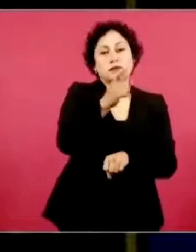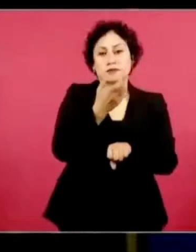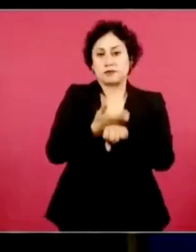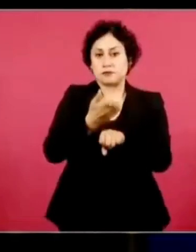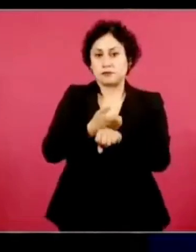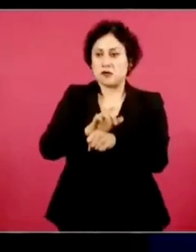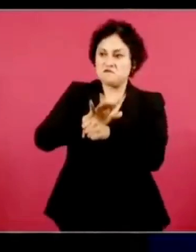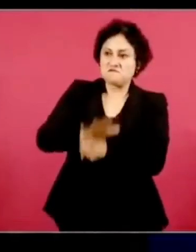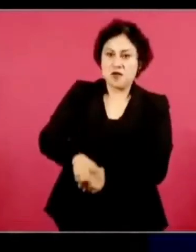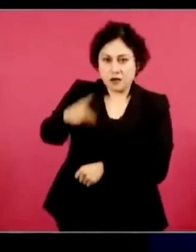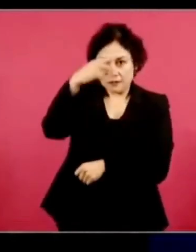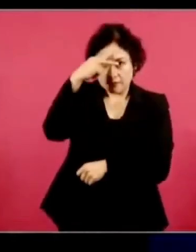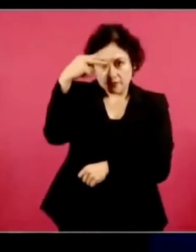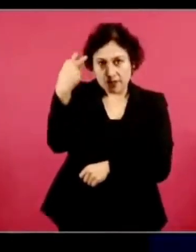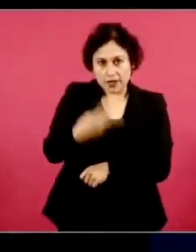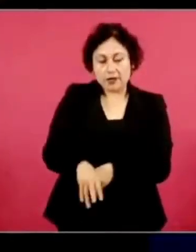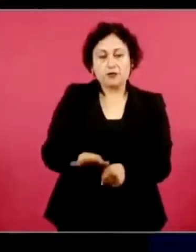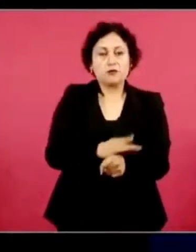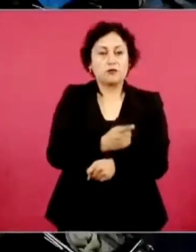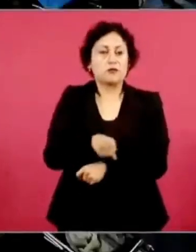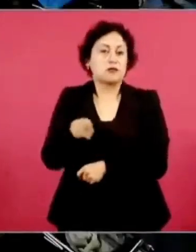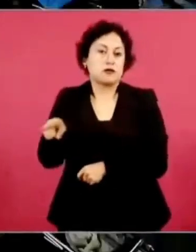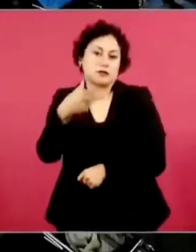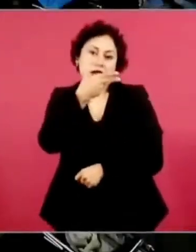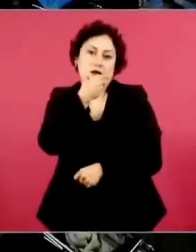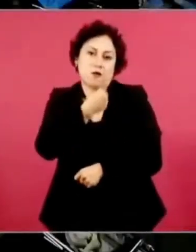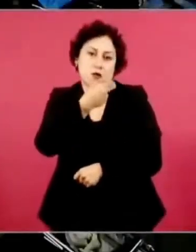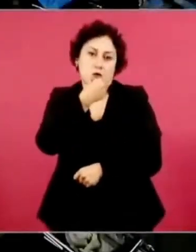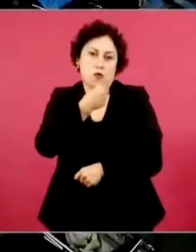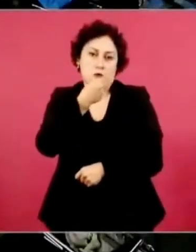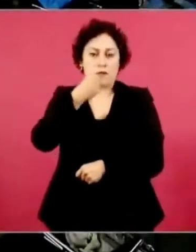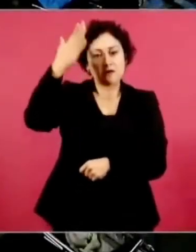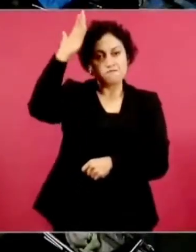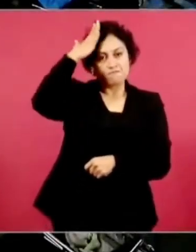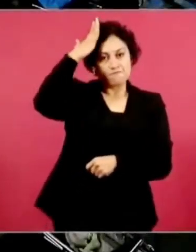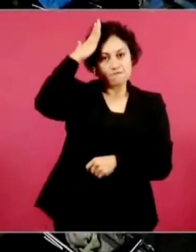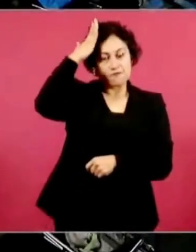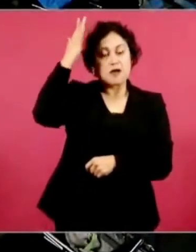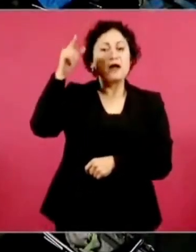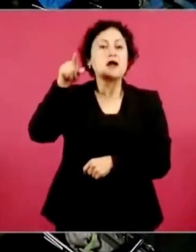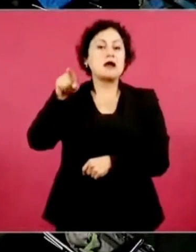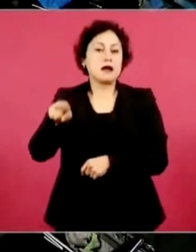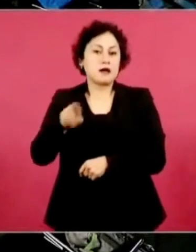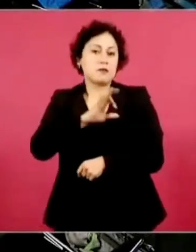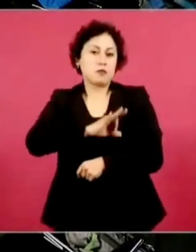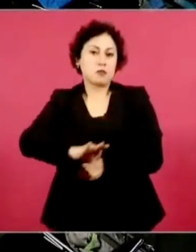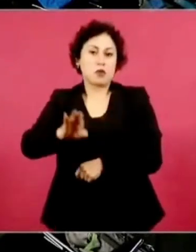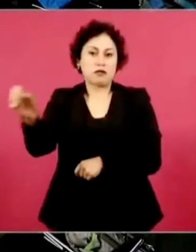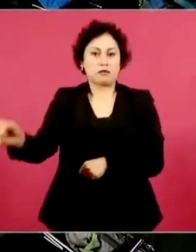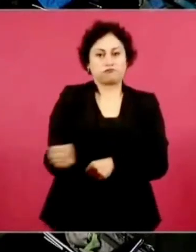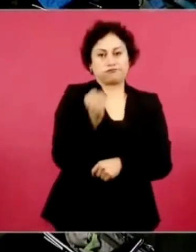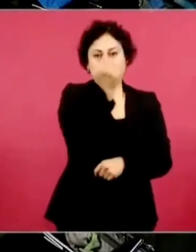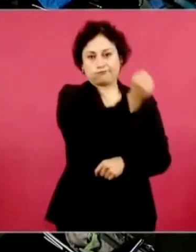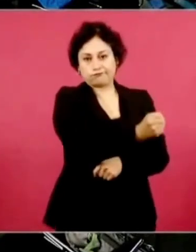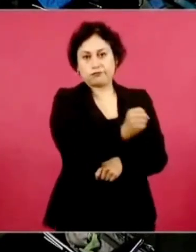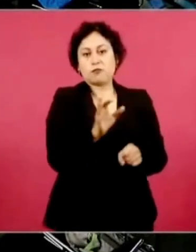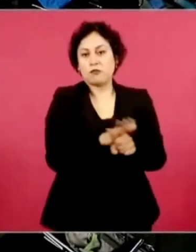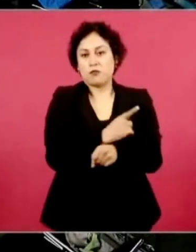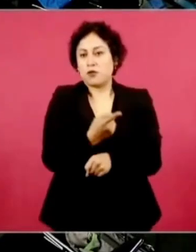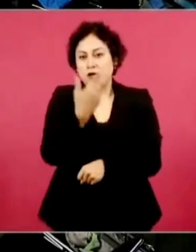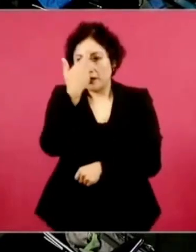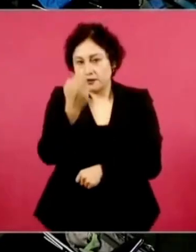líder narcotraficante pueda ser entregado? No justo en este tema que están las elecciones en Estados Unidos y justo